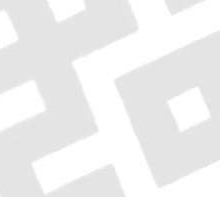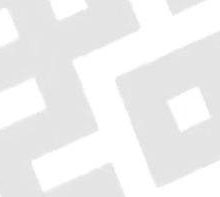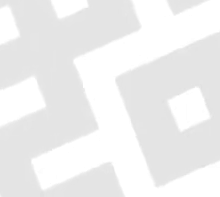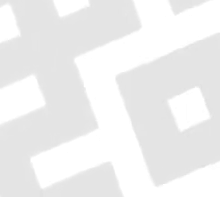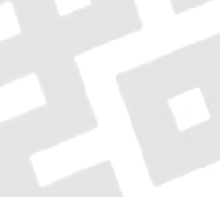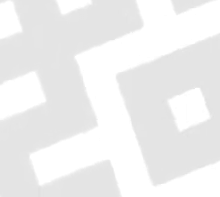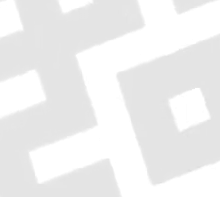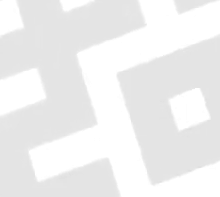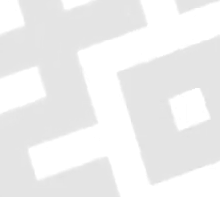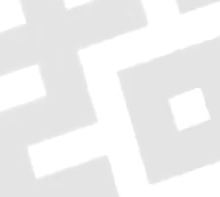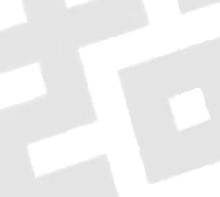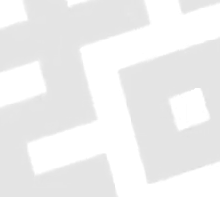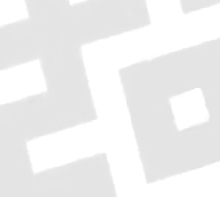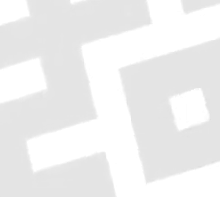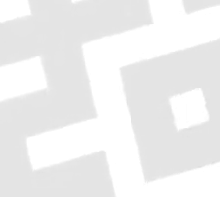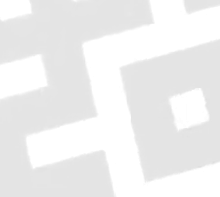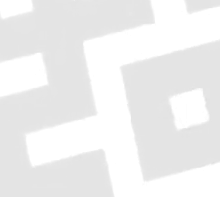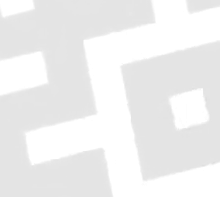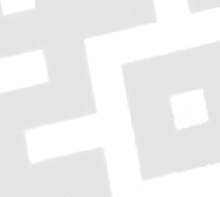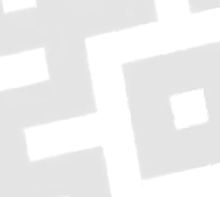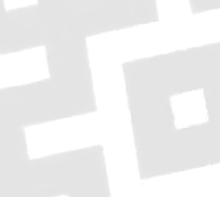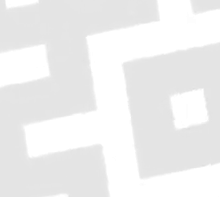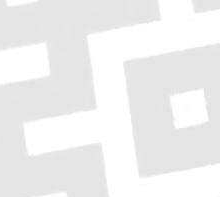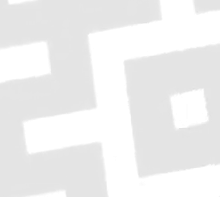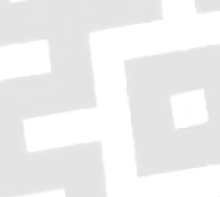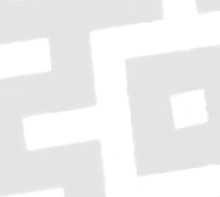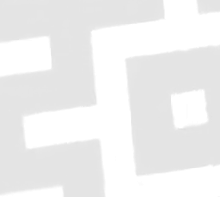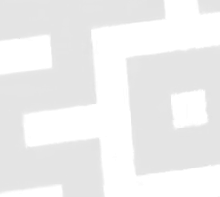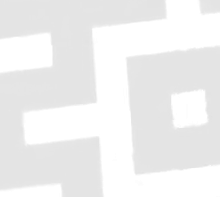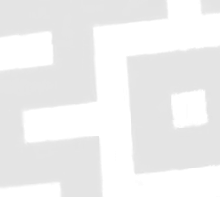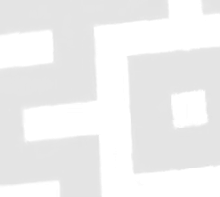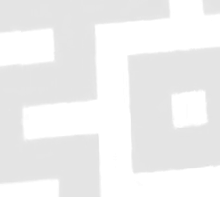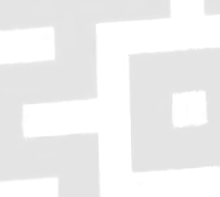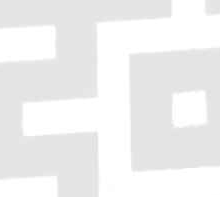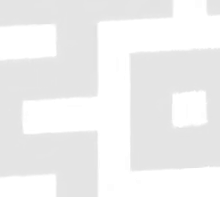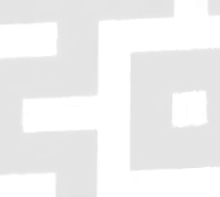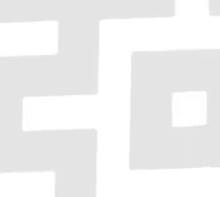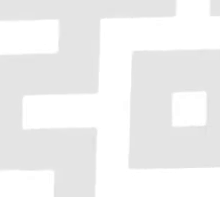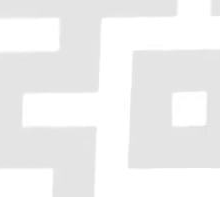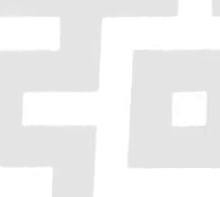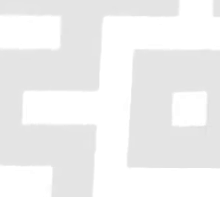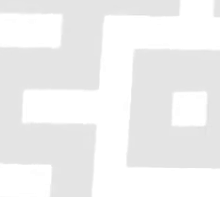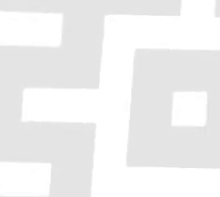Estrategia estatal contra el coronavirus, actualización en Veracruz.